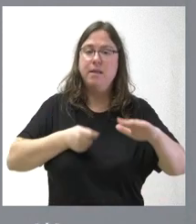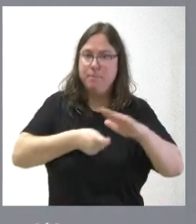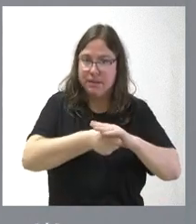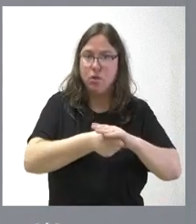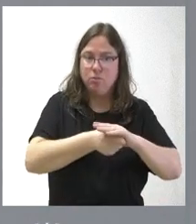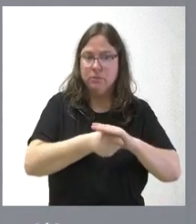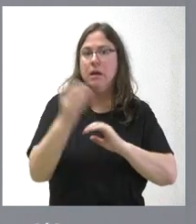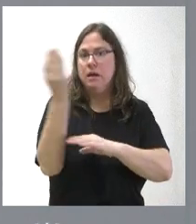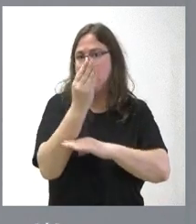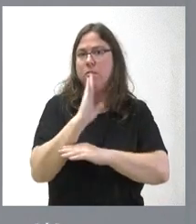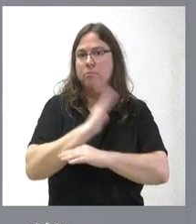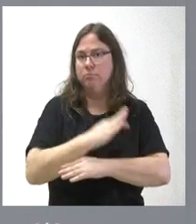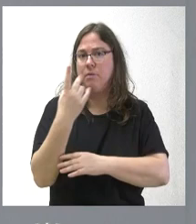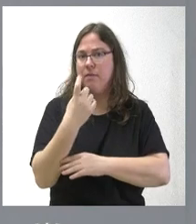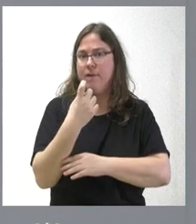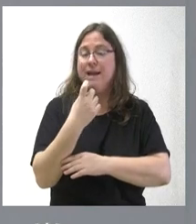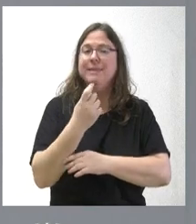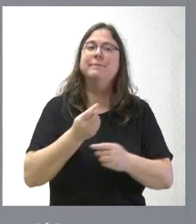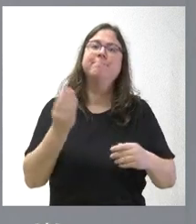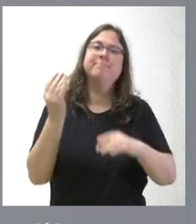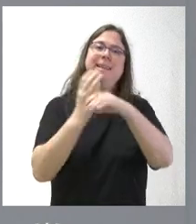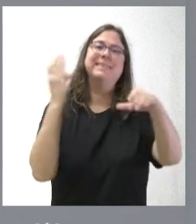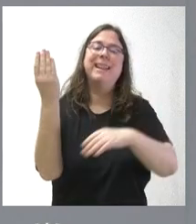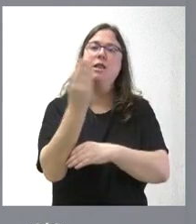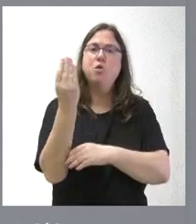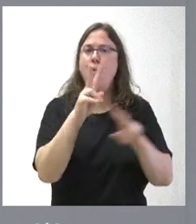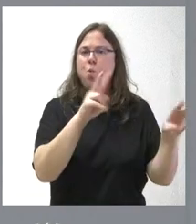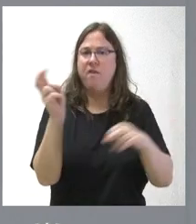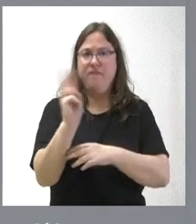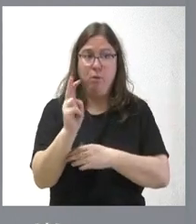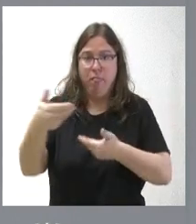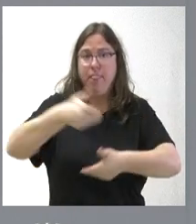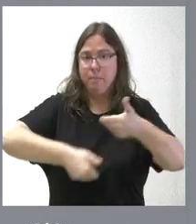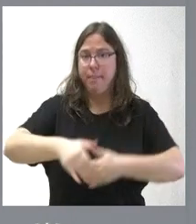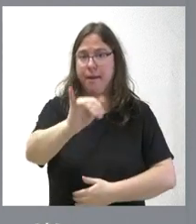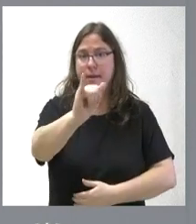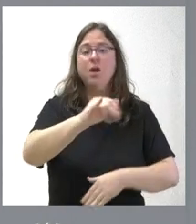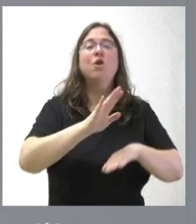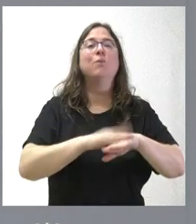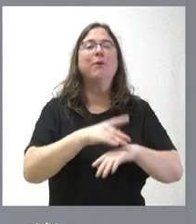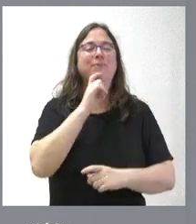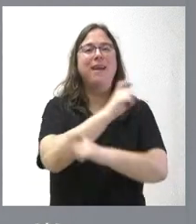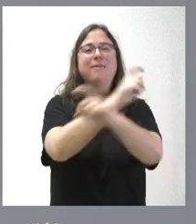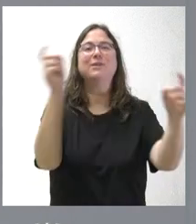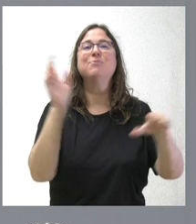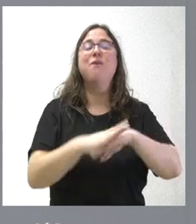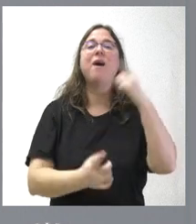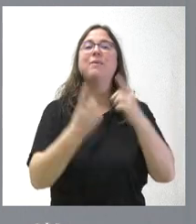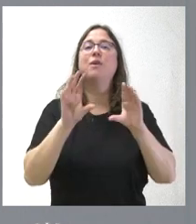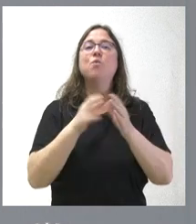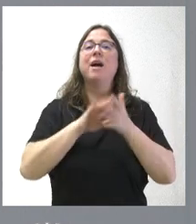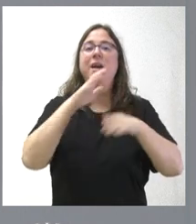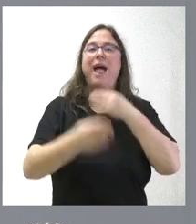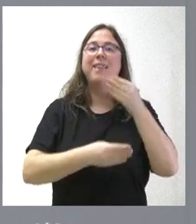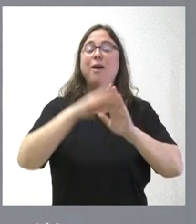estación y, fundamentalmente, apostamos por la nueva estación de autobusas de Valladolid, que es una demanda que existe. Digo esto porque, a veces, como la Junta de Castilla y está haciendo un